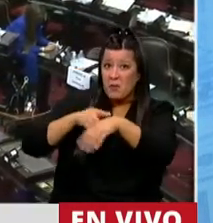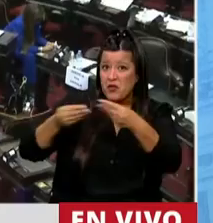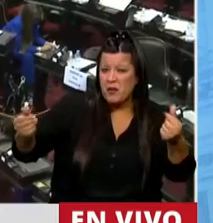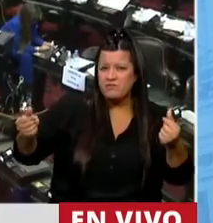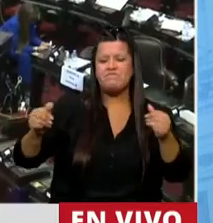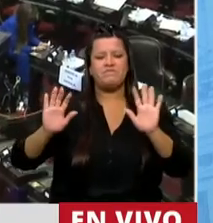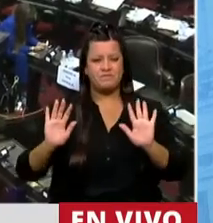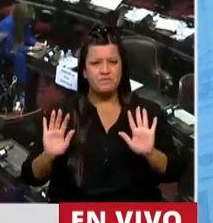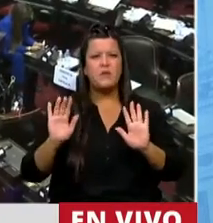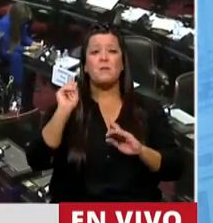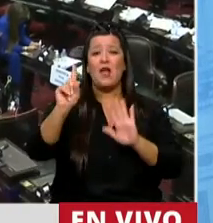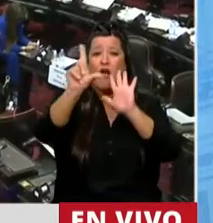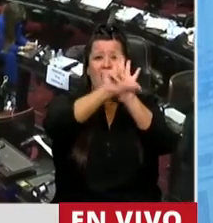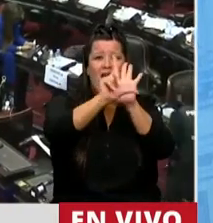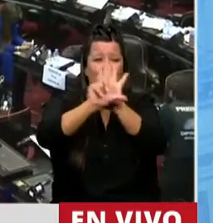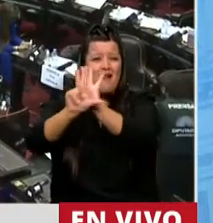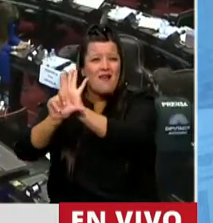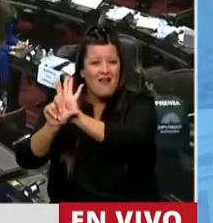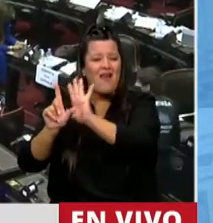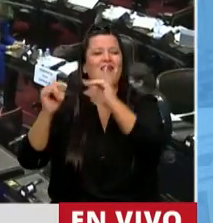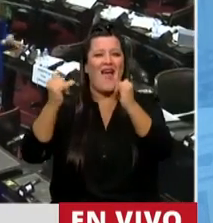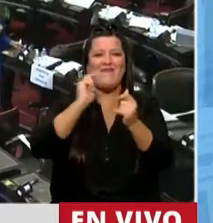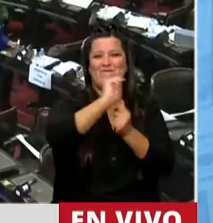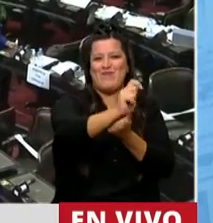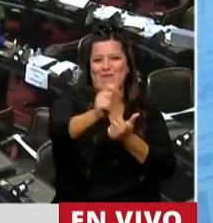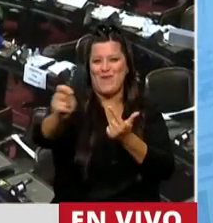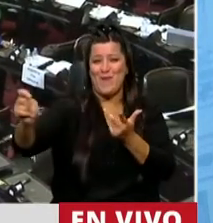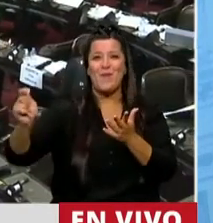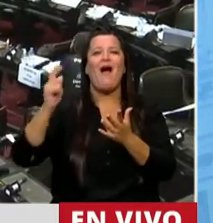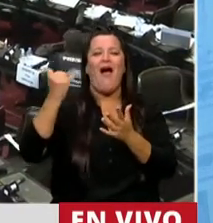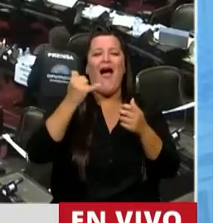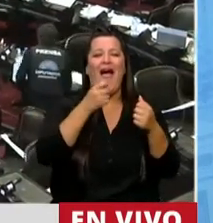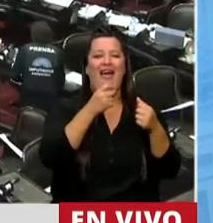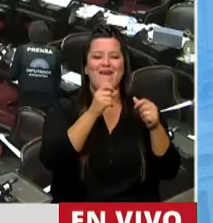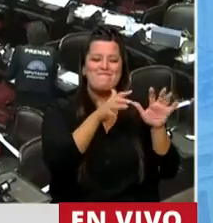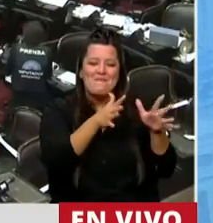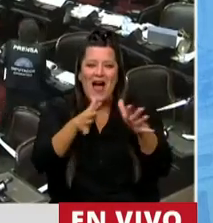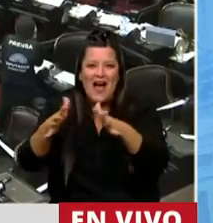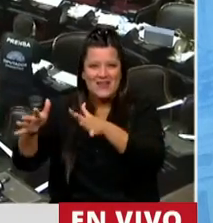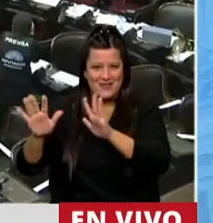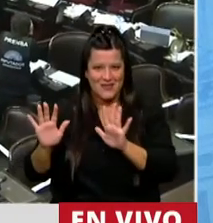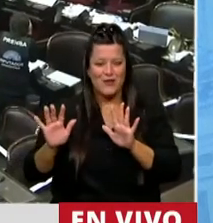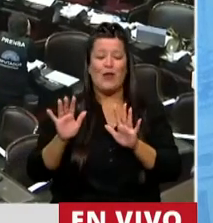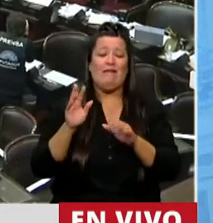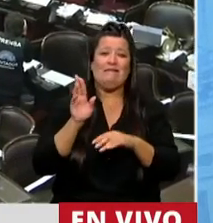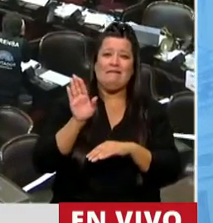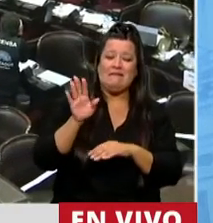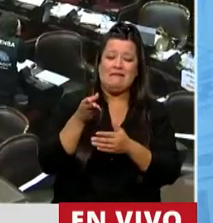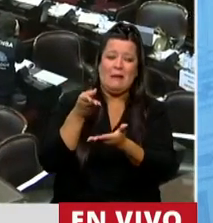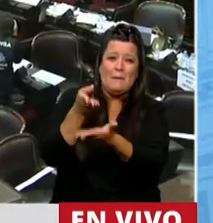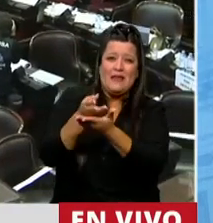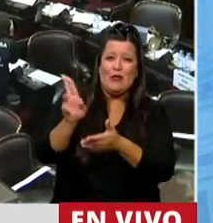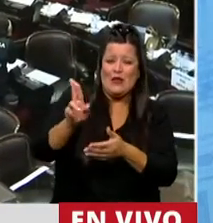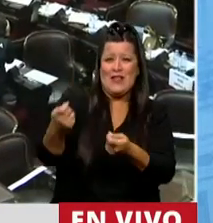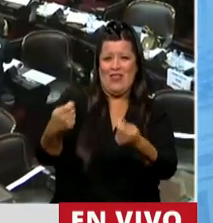Lo cierto es que todas estas leyes tienen algunos mínimos comunes, Presidenta, le pido autorización de un par de minutos